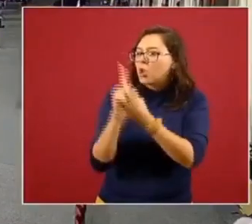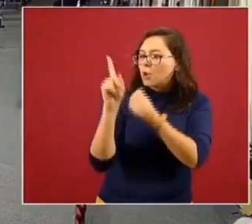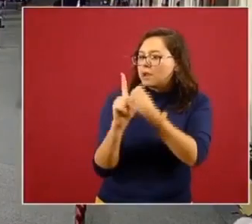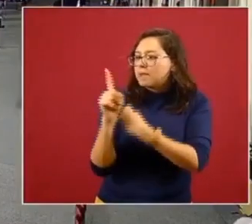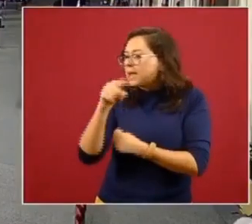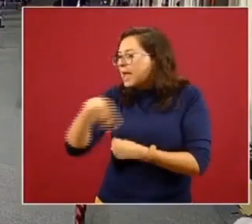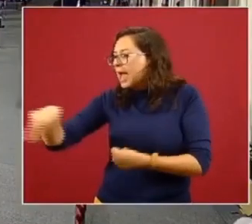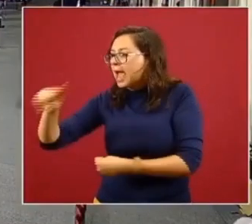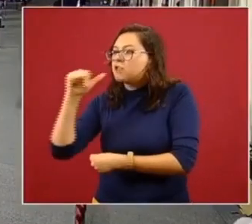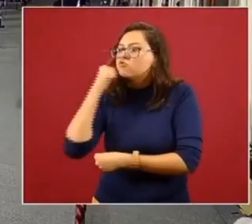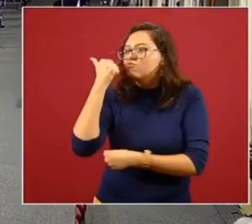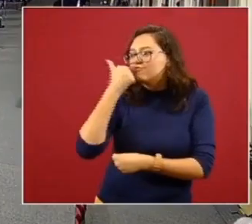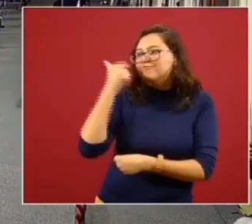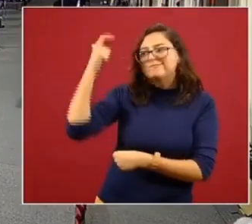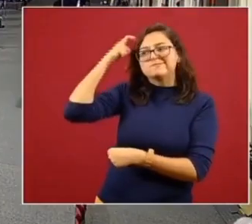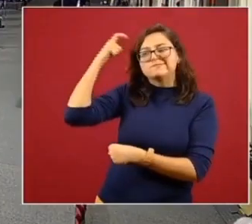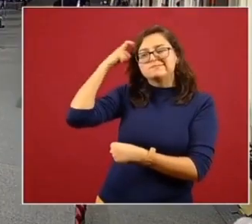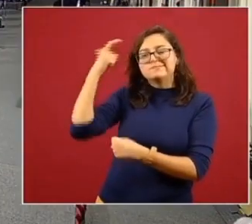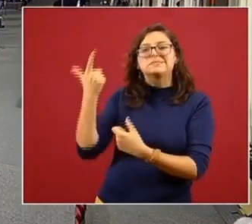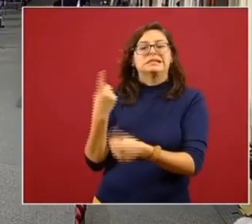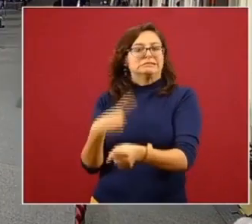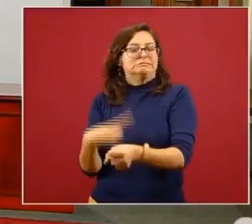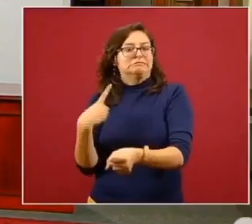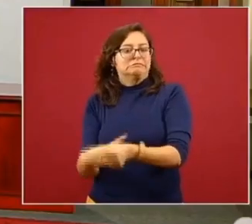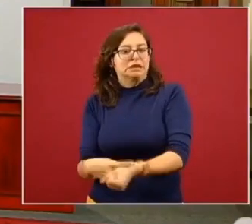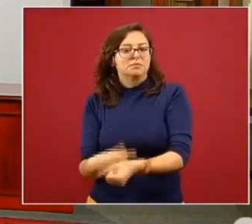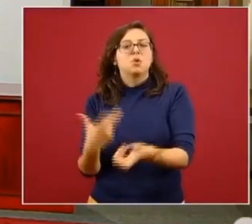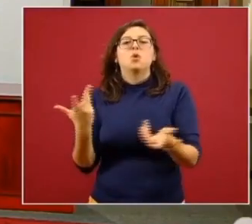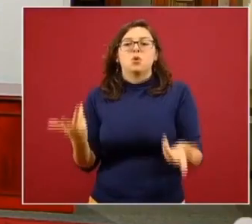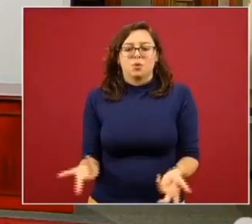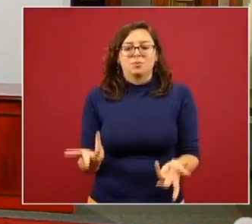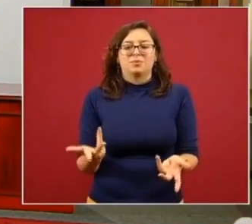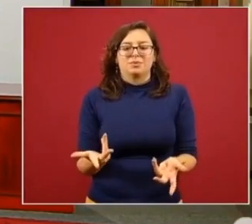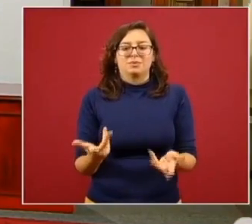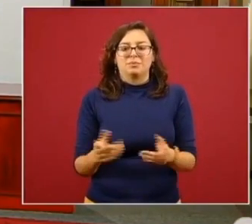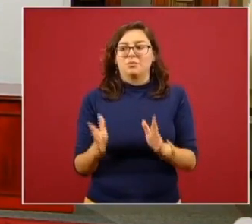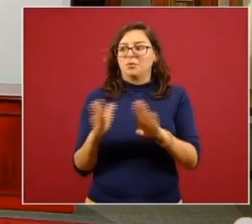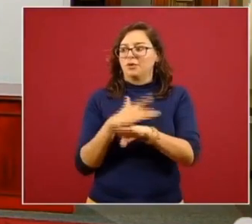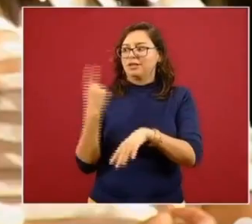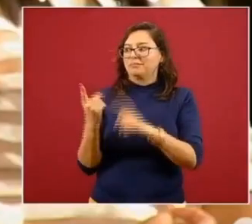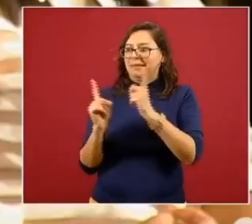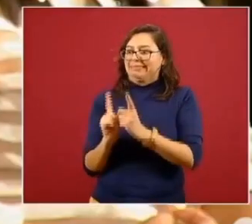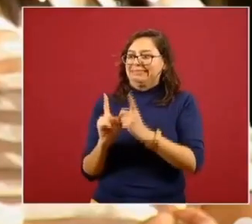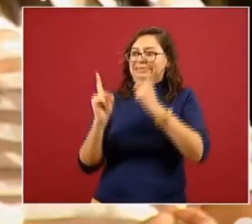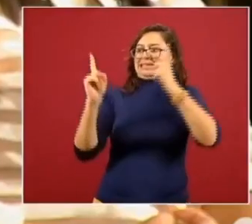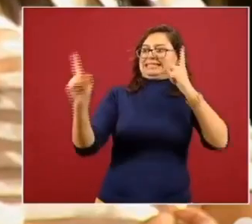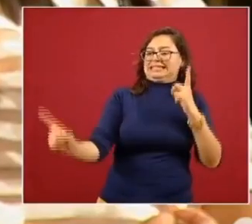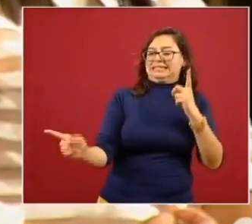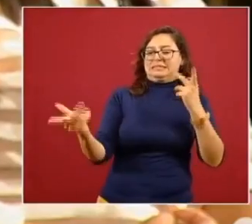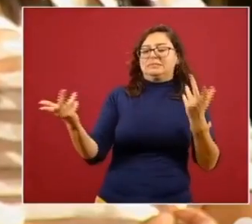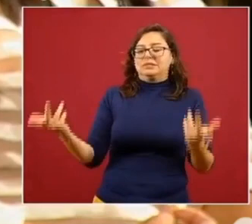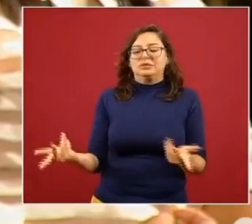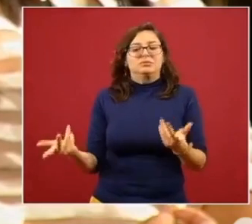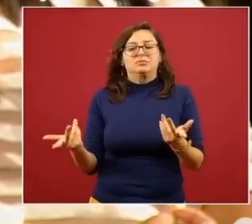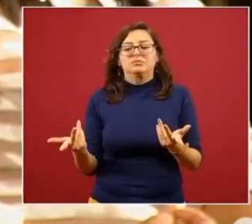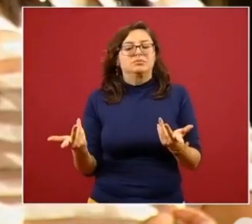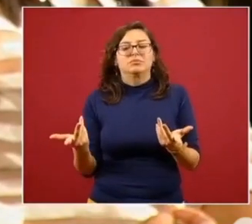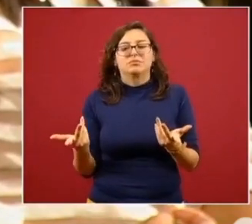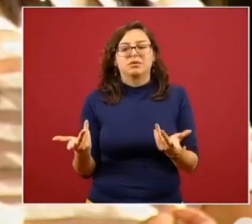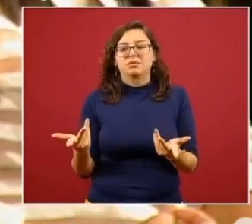sus alumnos y alumnas debido a los efectos del distanciamiento físico de estos